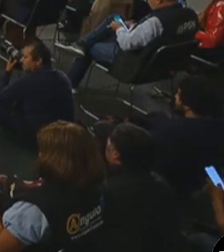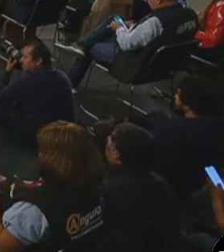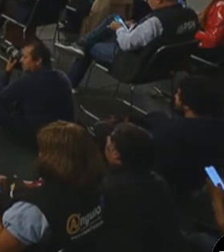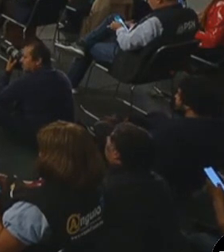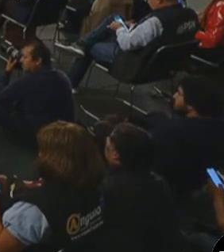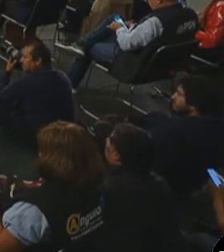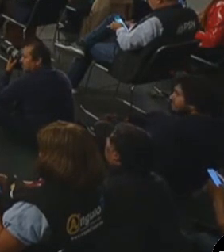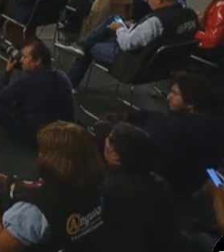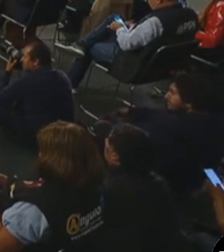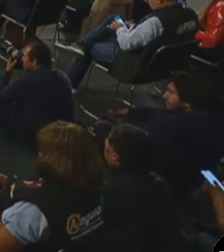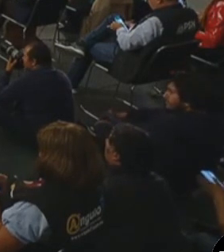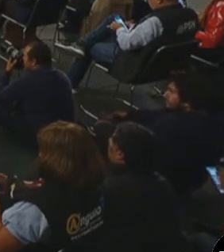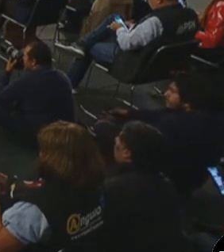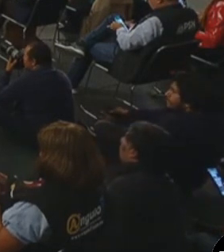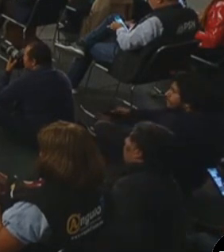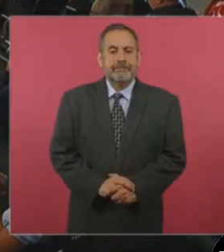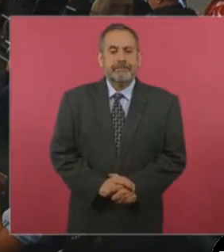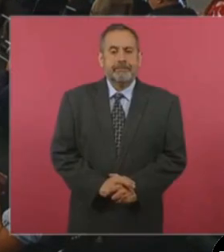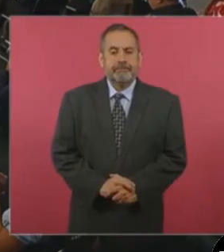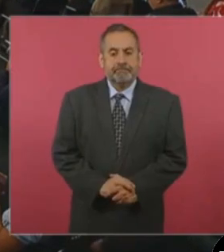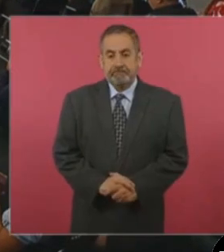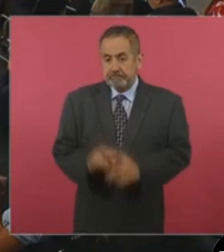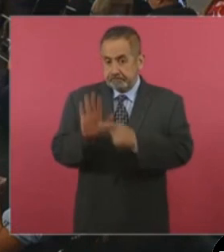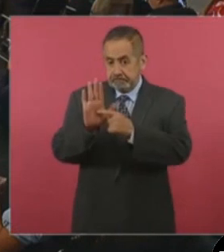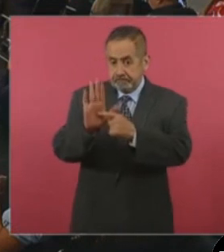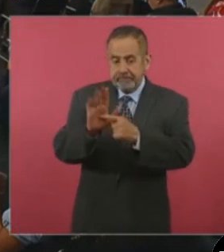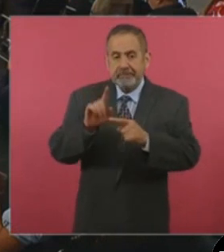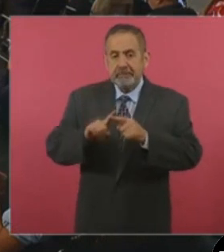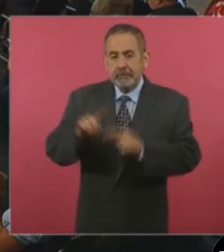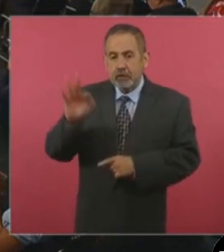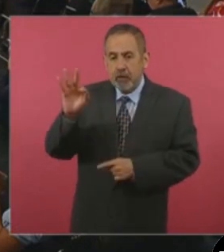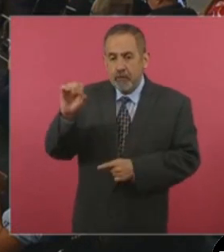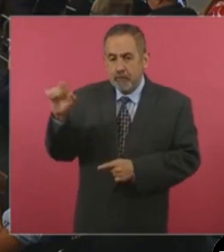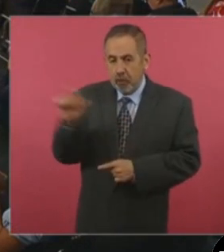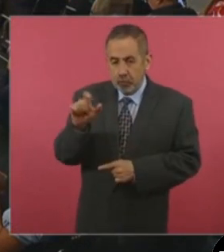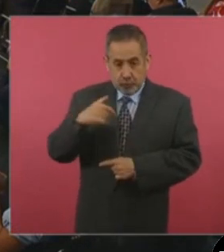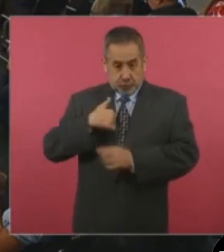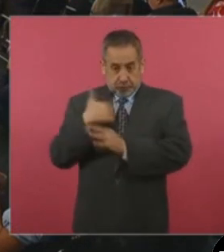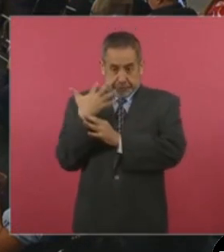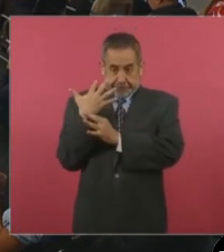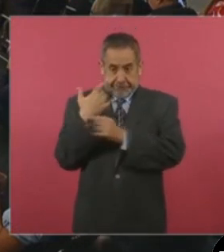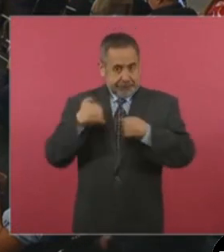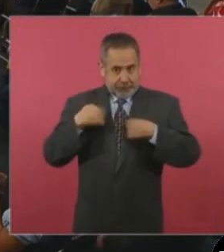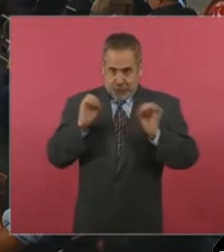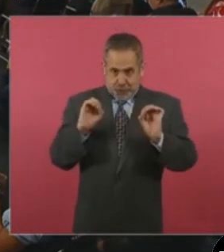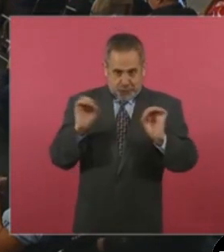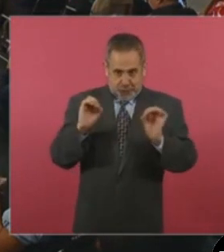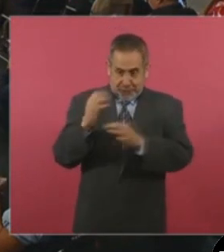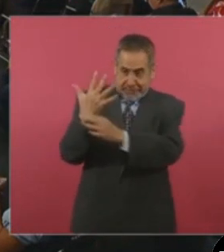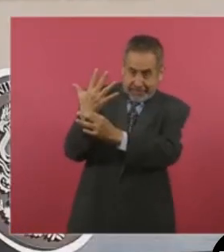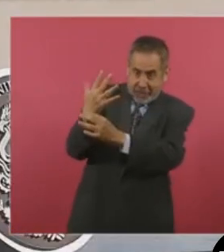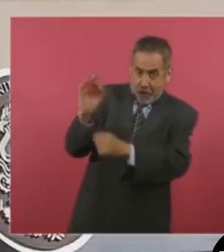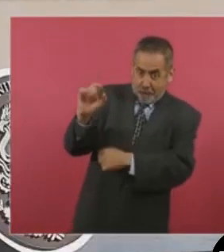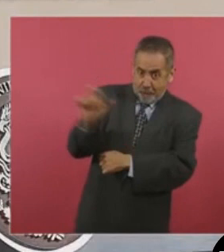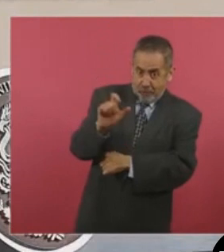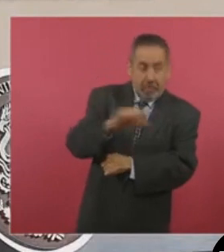no lo dije yo, para que no